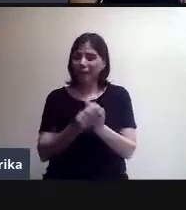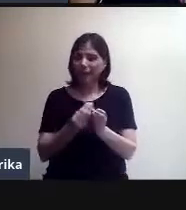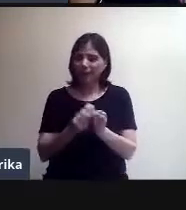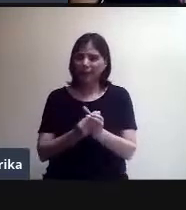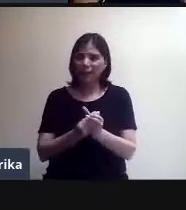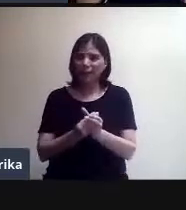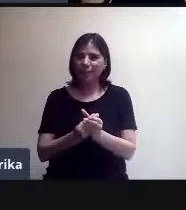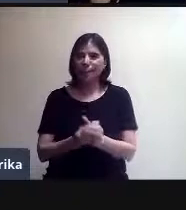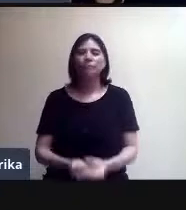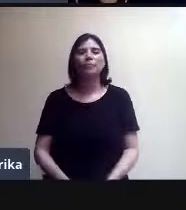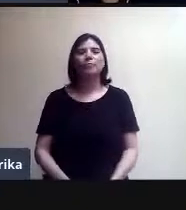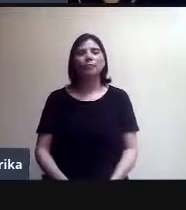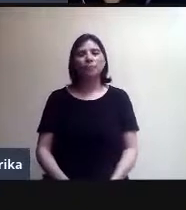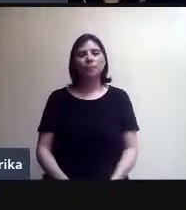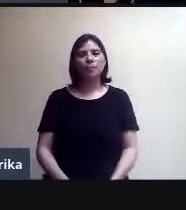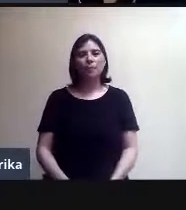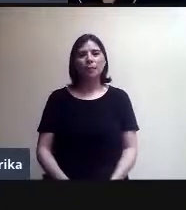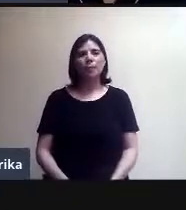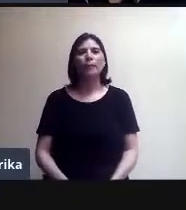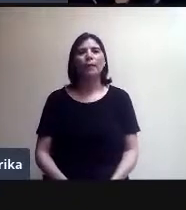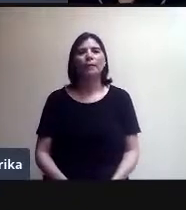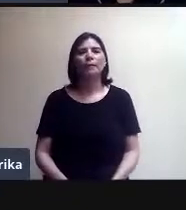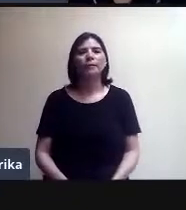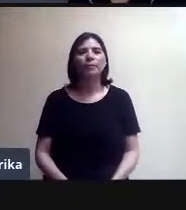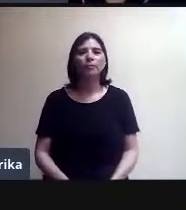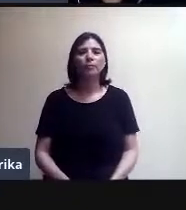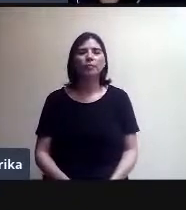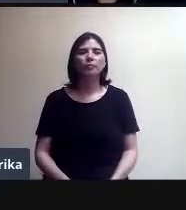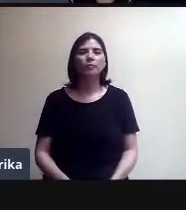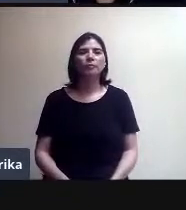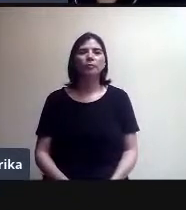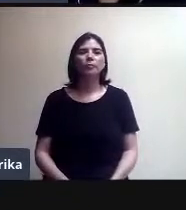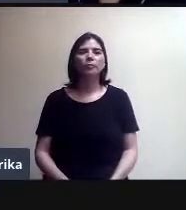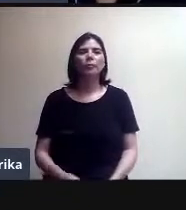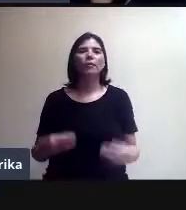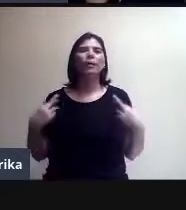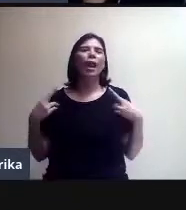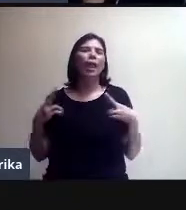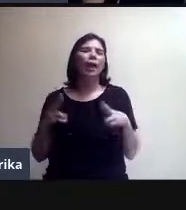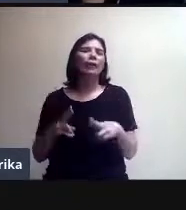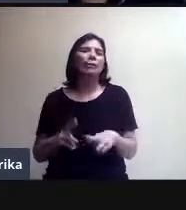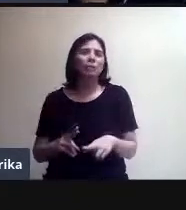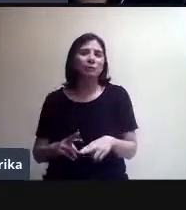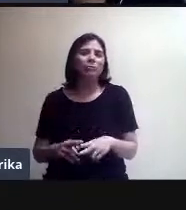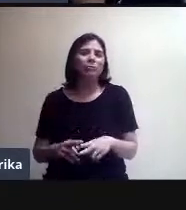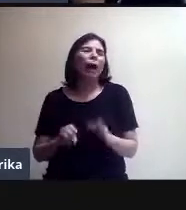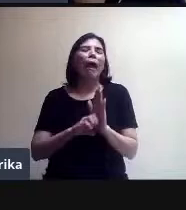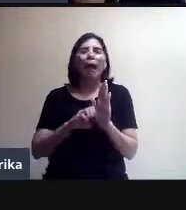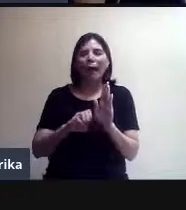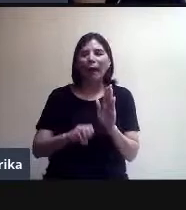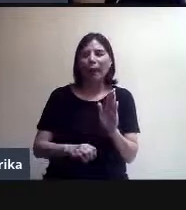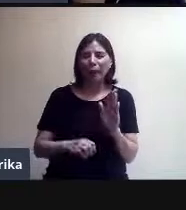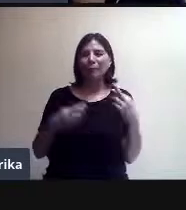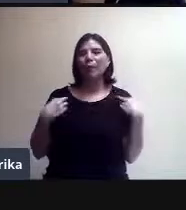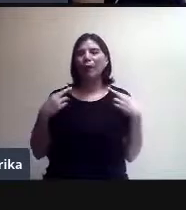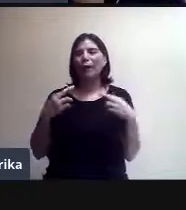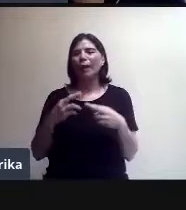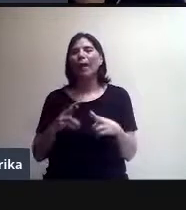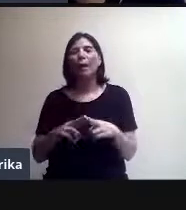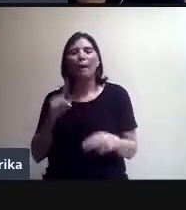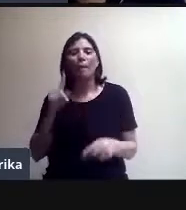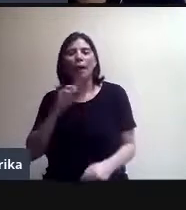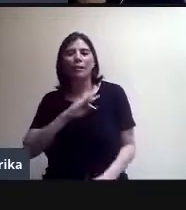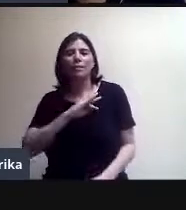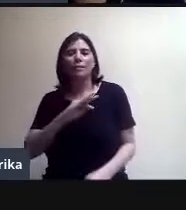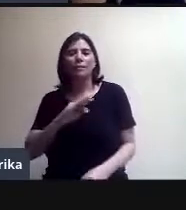maestra hubiera pasado en bicicleta por las casas de todos y les hubiera dejado un papelito en la oreja. La verdad que se me hizo muy buena